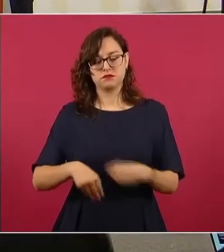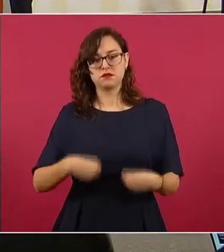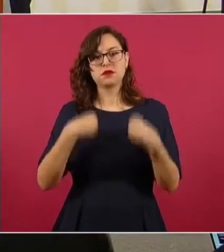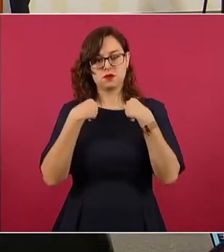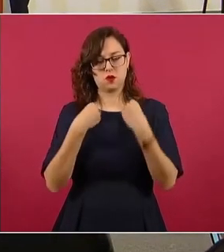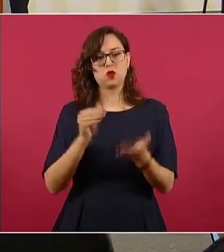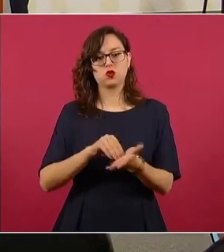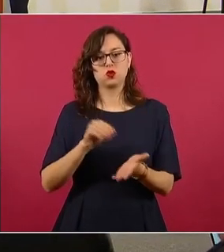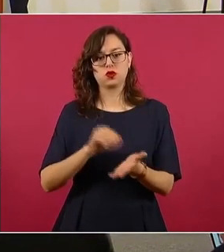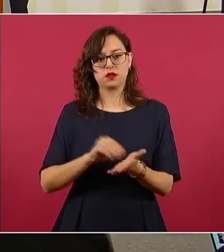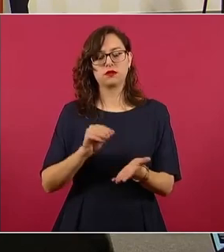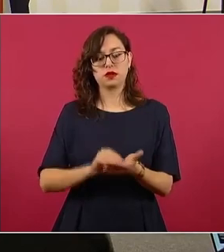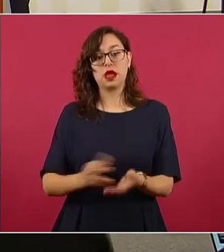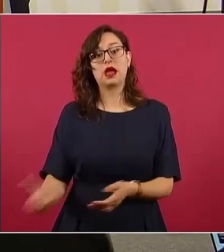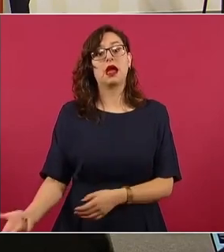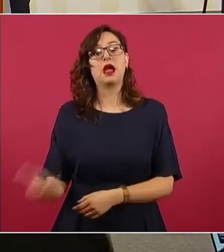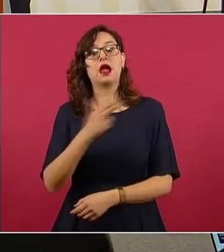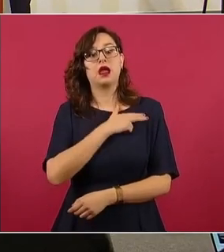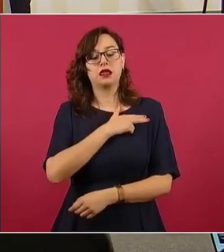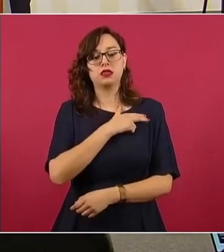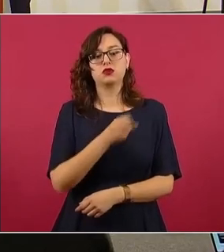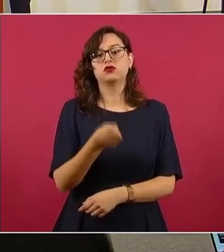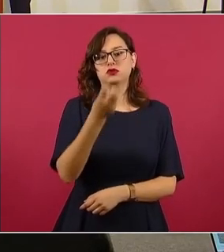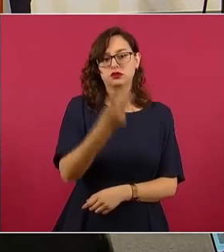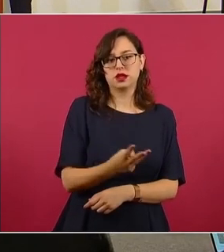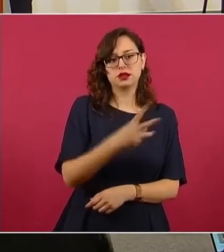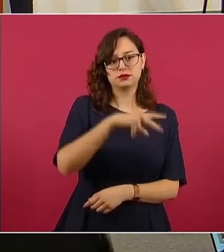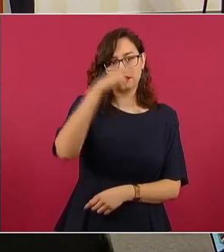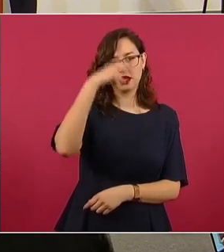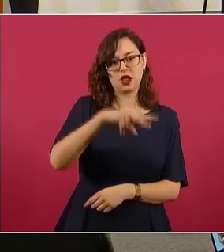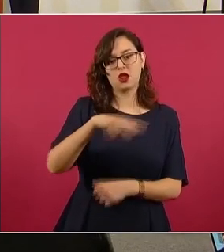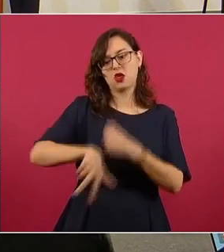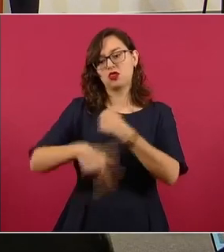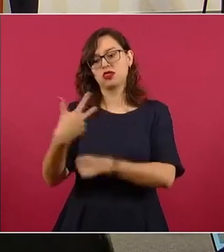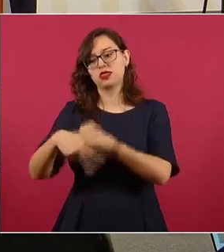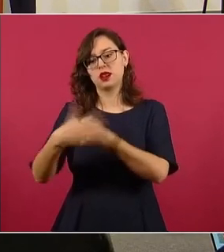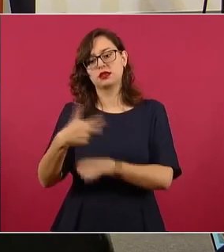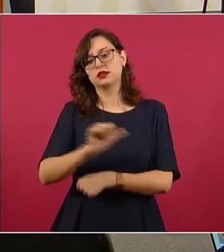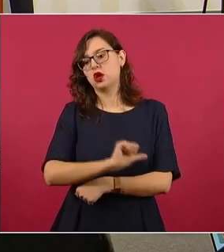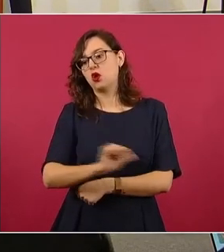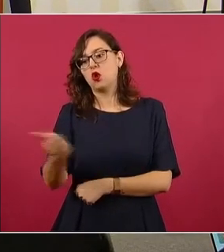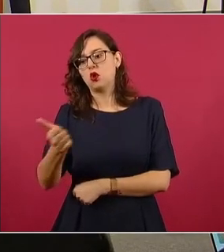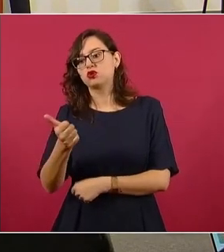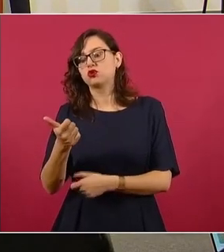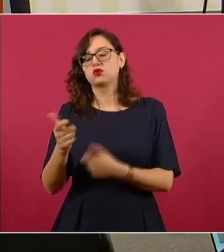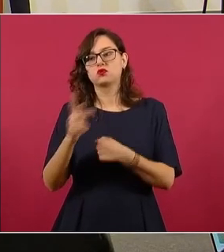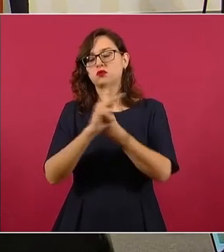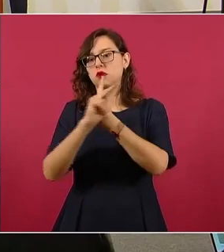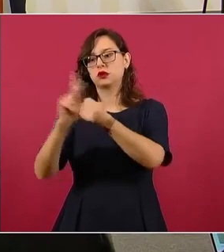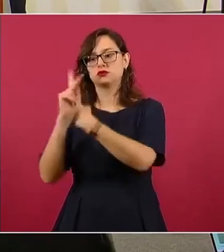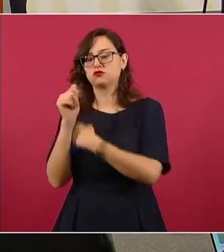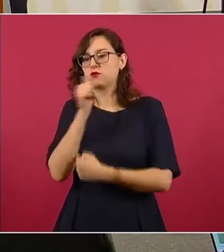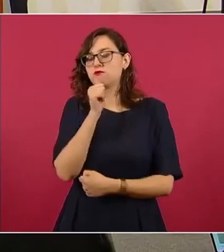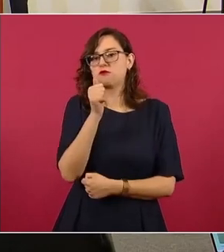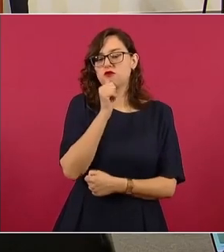hay tres mexicanos y 13 de otras nacionalidades que no ha sido posible identificar.